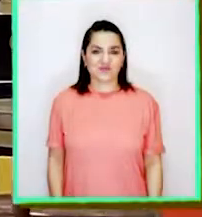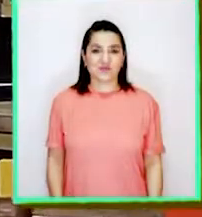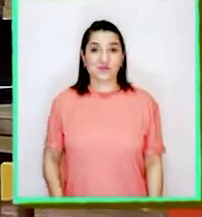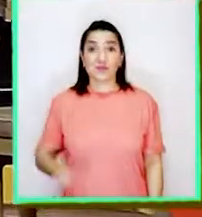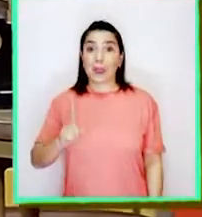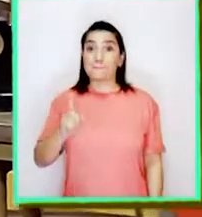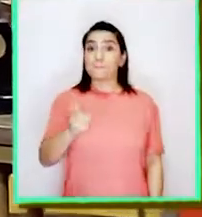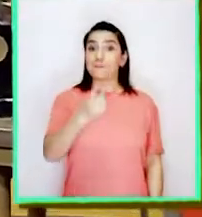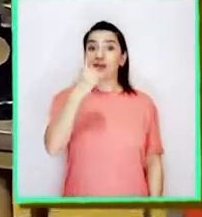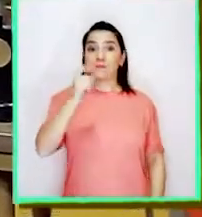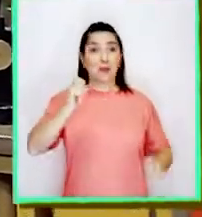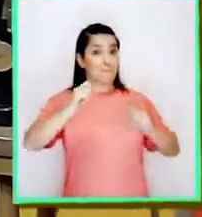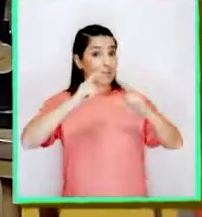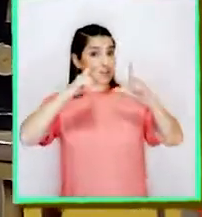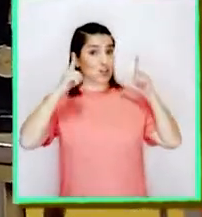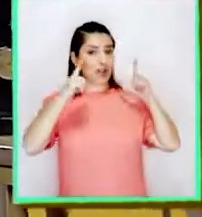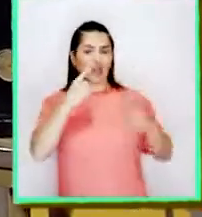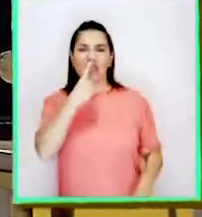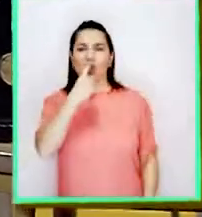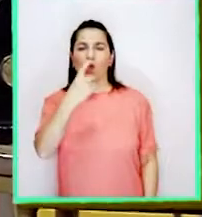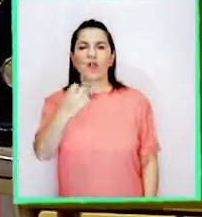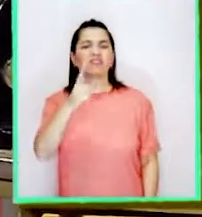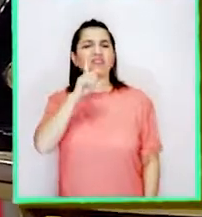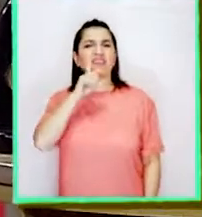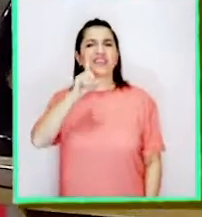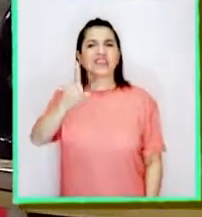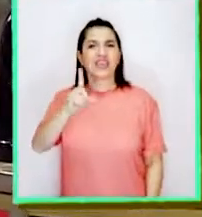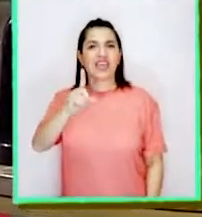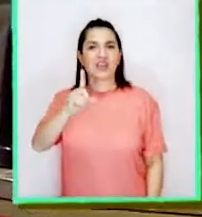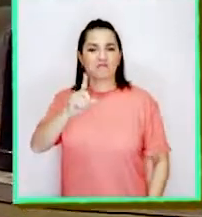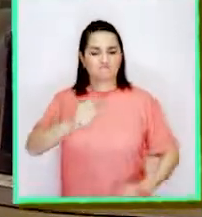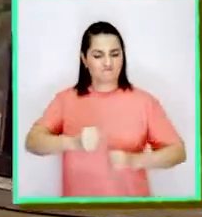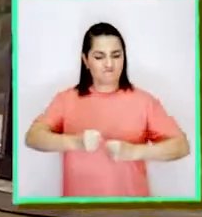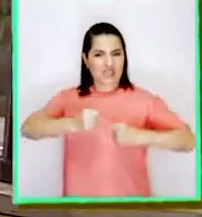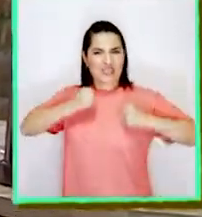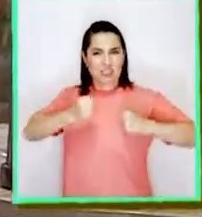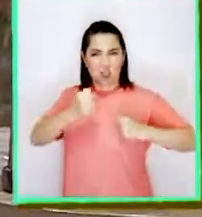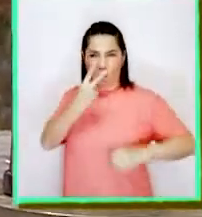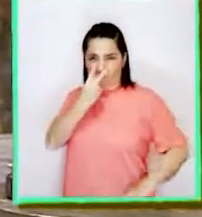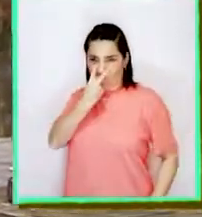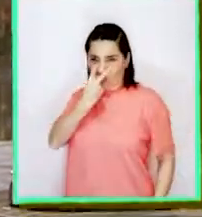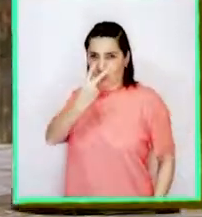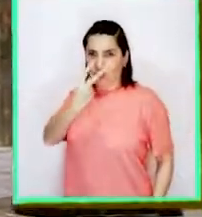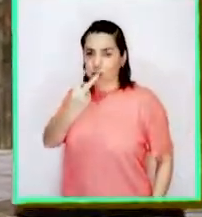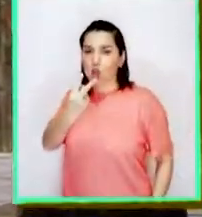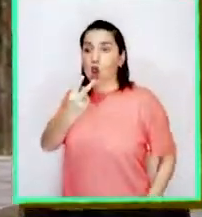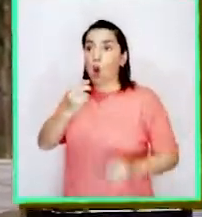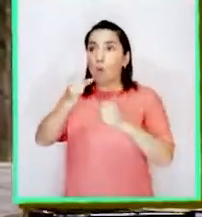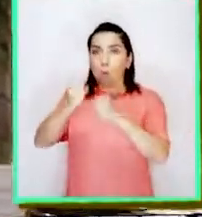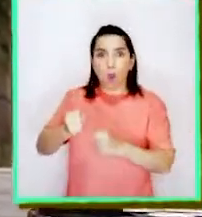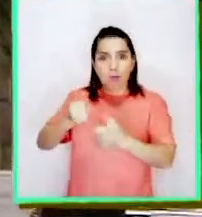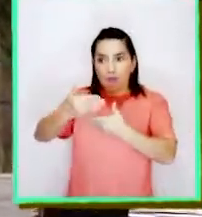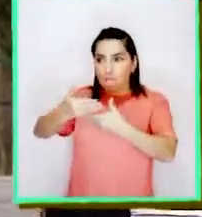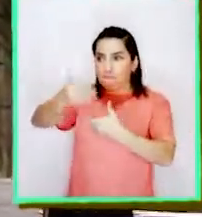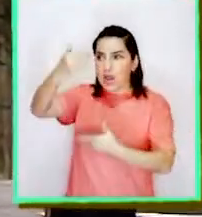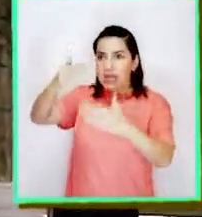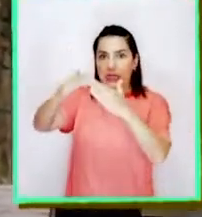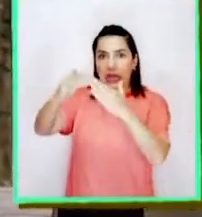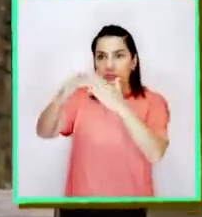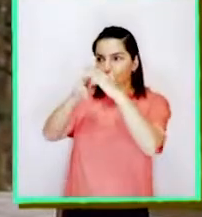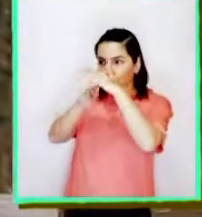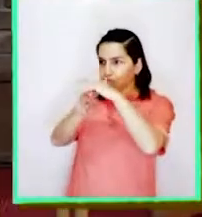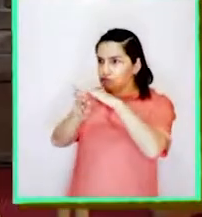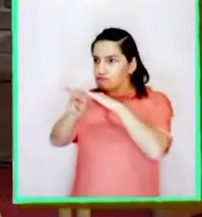El primer personaje de este cuento es el Chico Visión. Él tiene el don de rayos X y puede ver a través de las